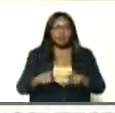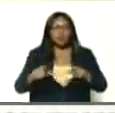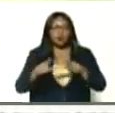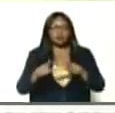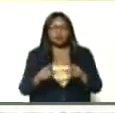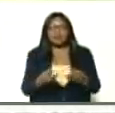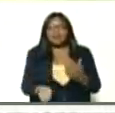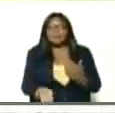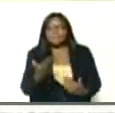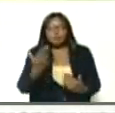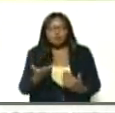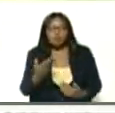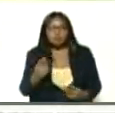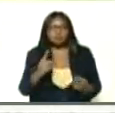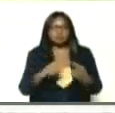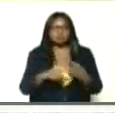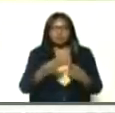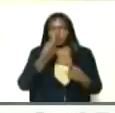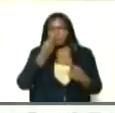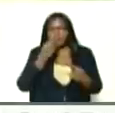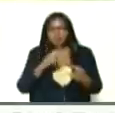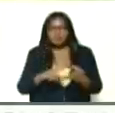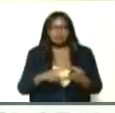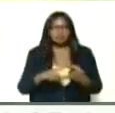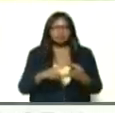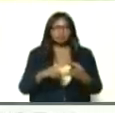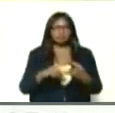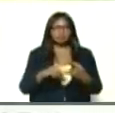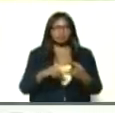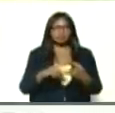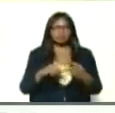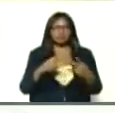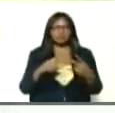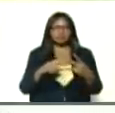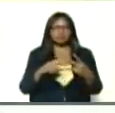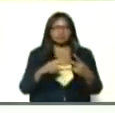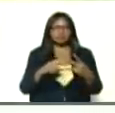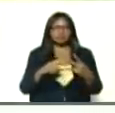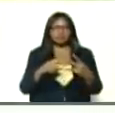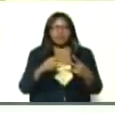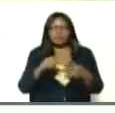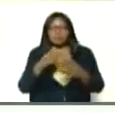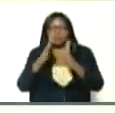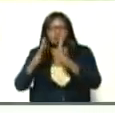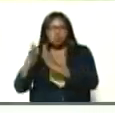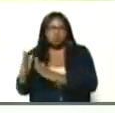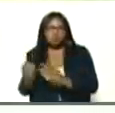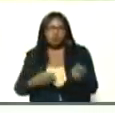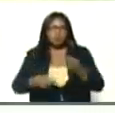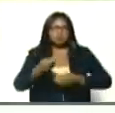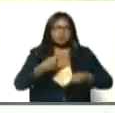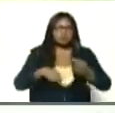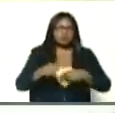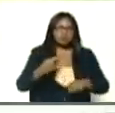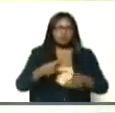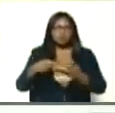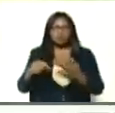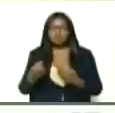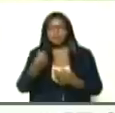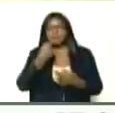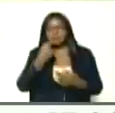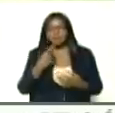esenciales, como alimentación, como el tema, de suministro, distribución, y comercialización, de